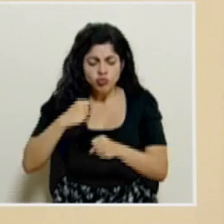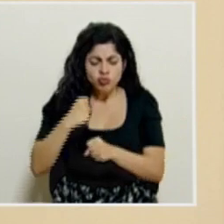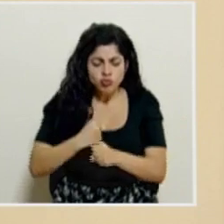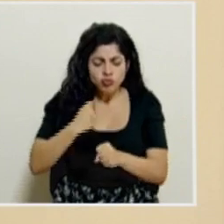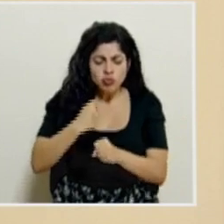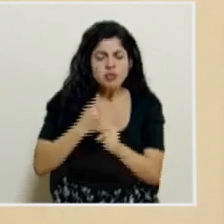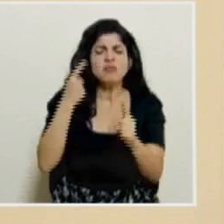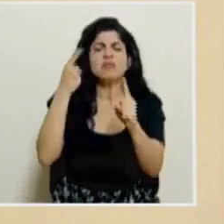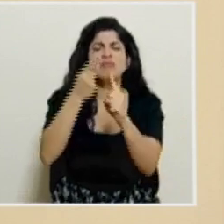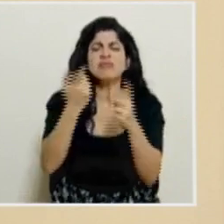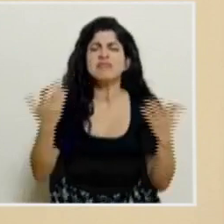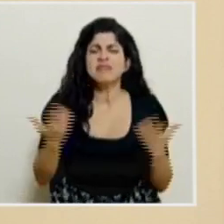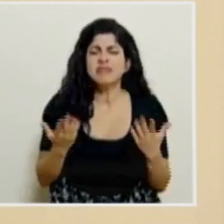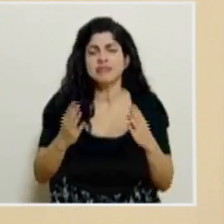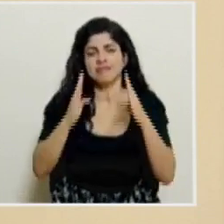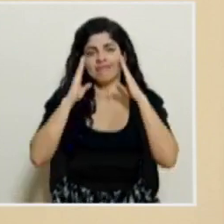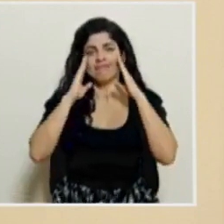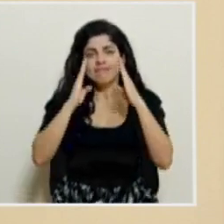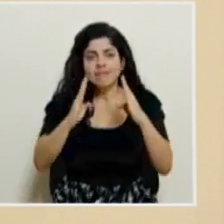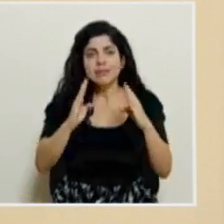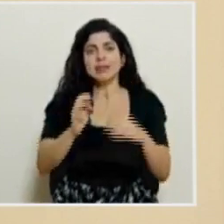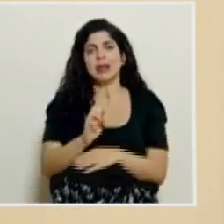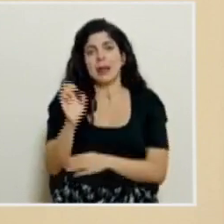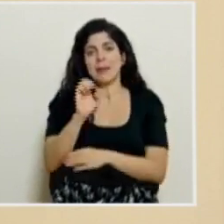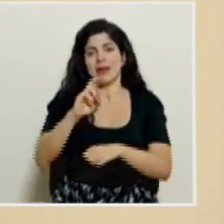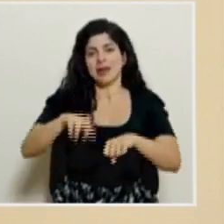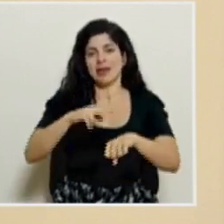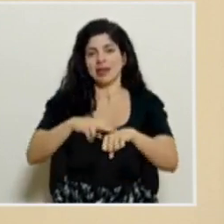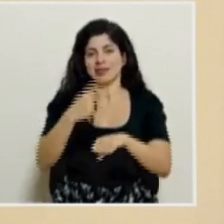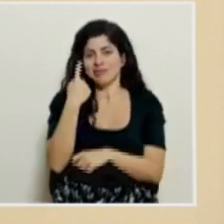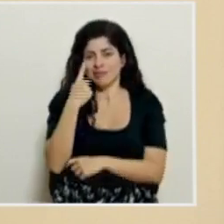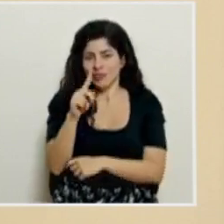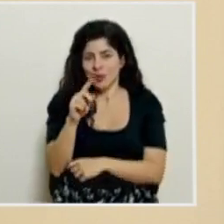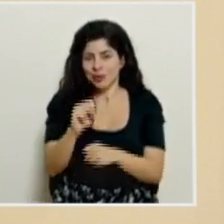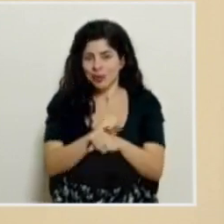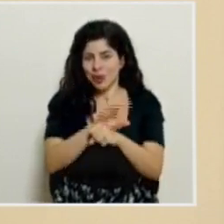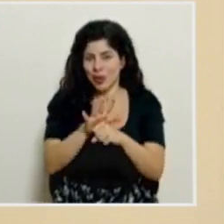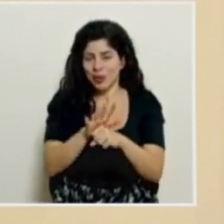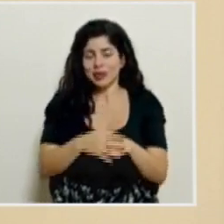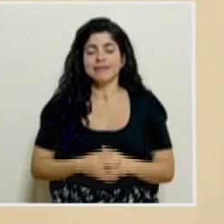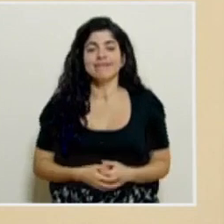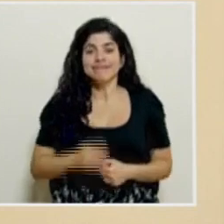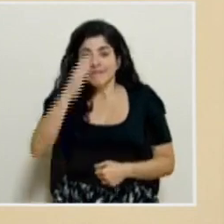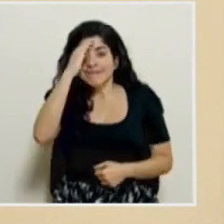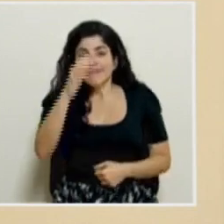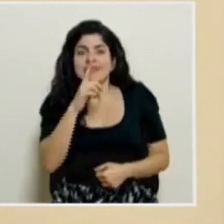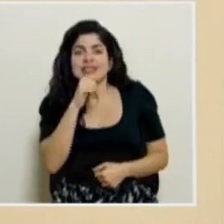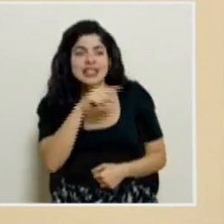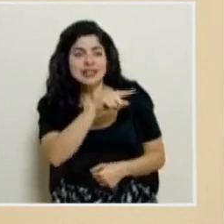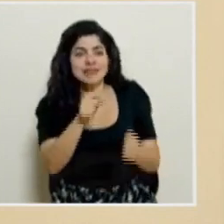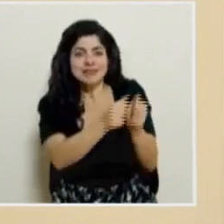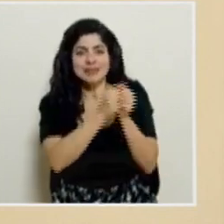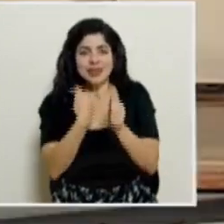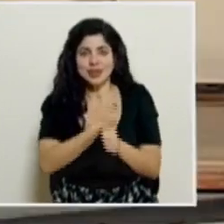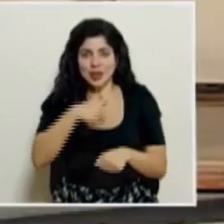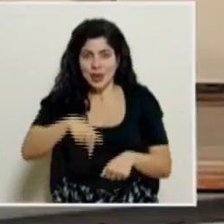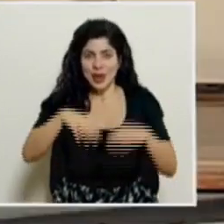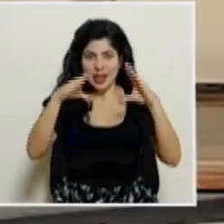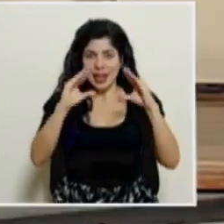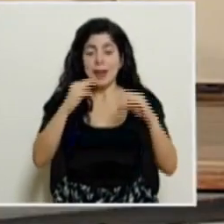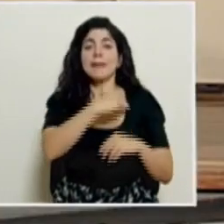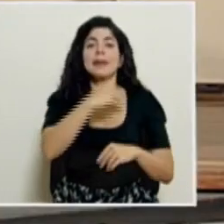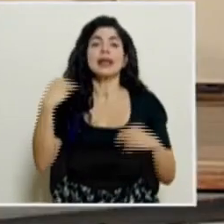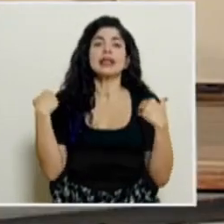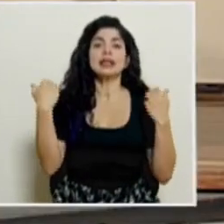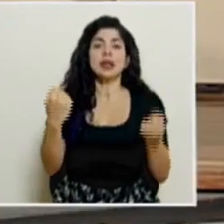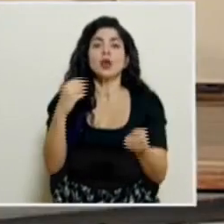realiza para enfrentar la emergencia nacional por la pandemia del COVID-19. Saludamos a quienes nos acompañan esta tarde, al ministro